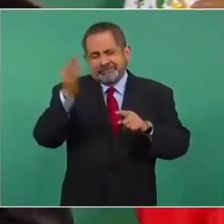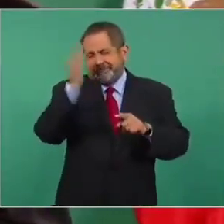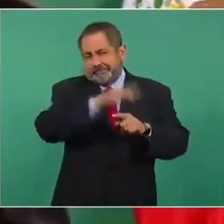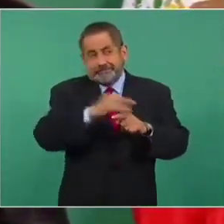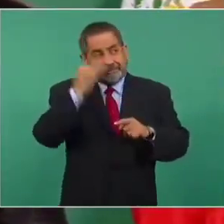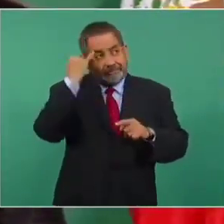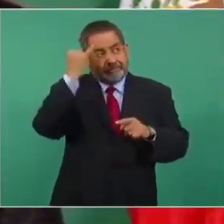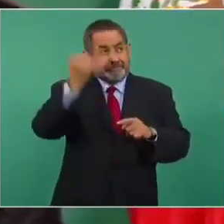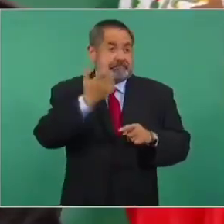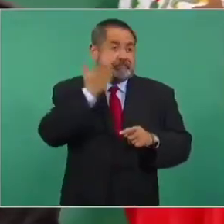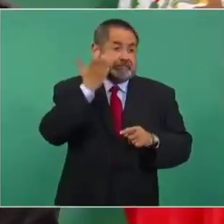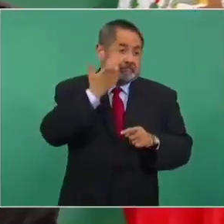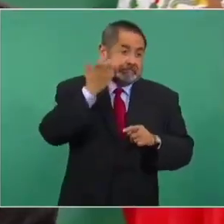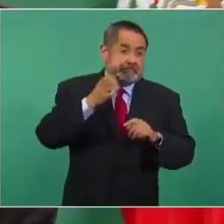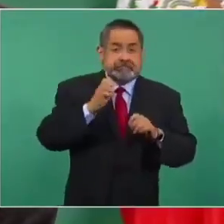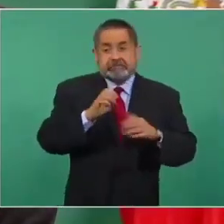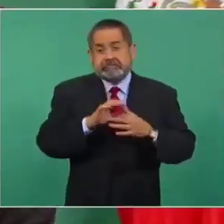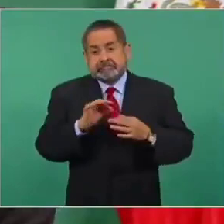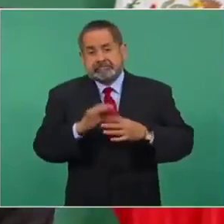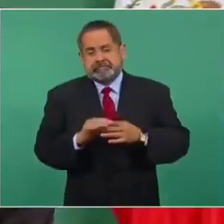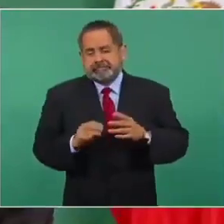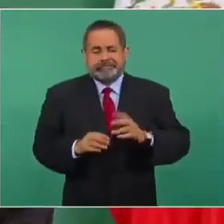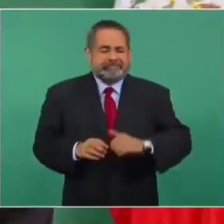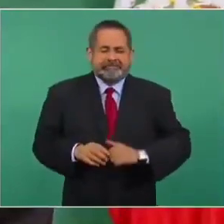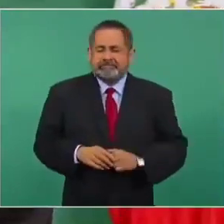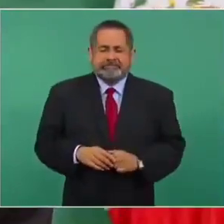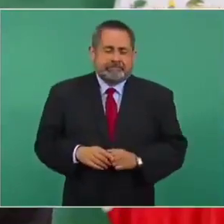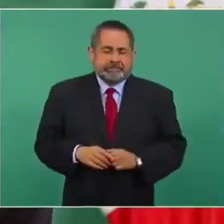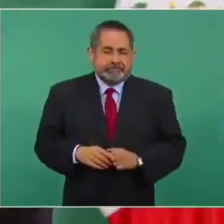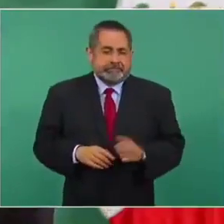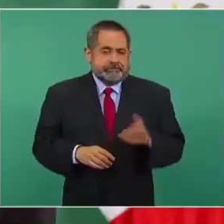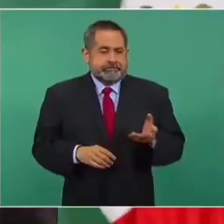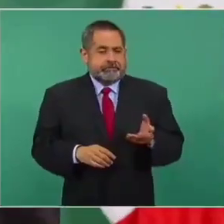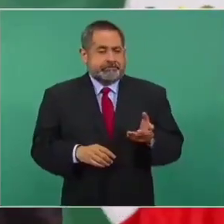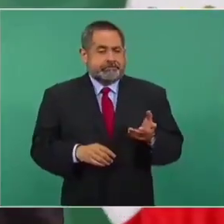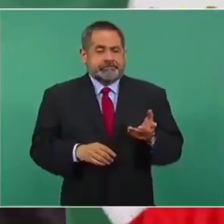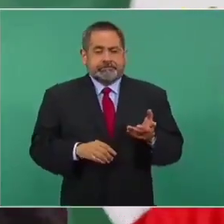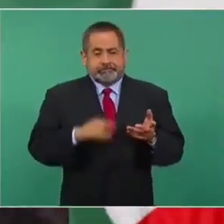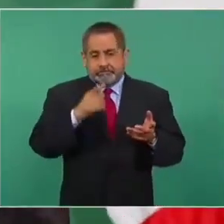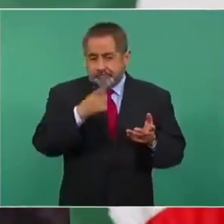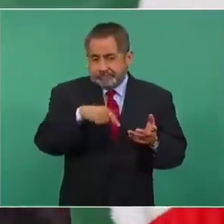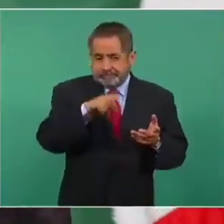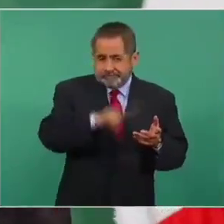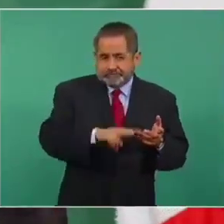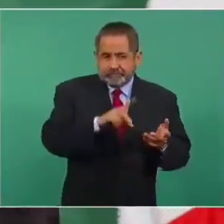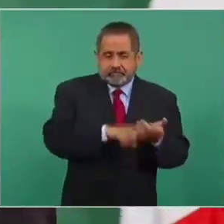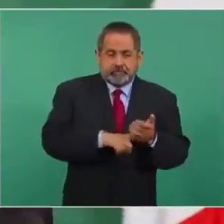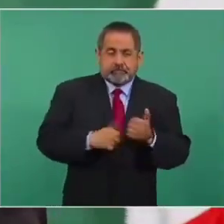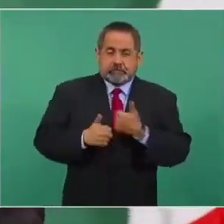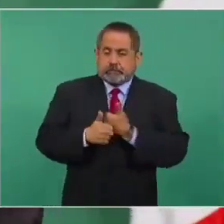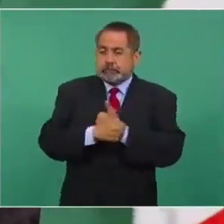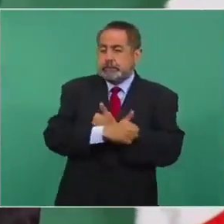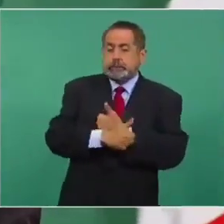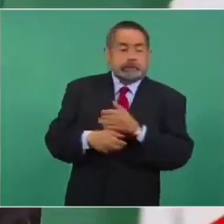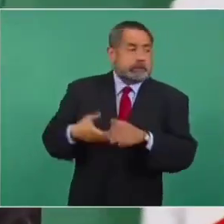para esconder